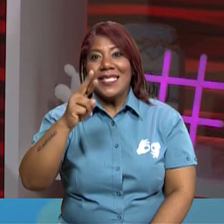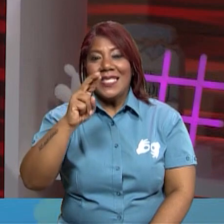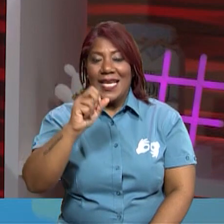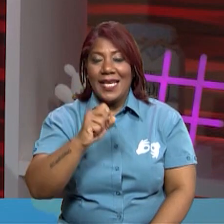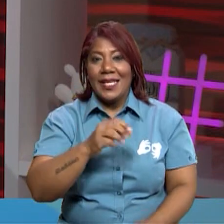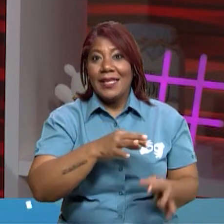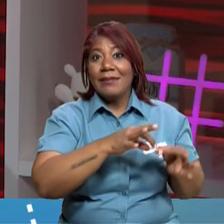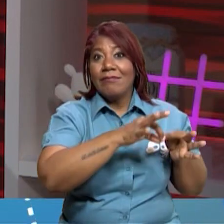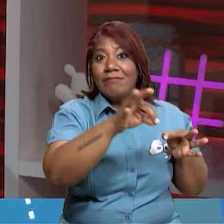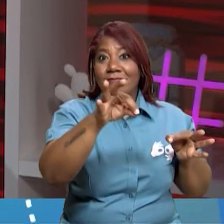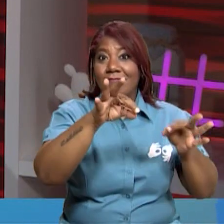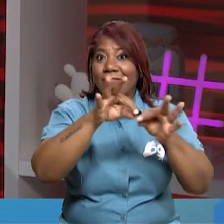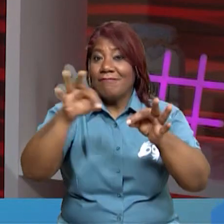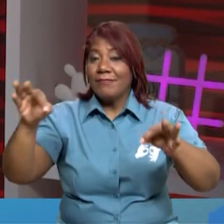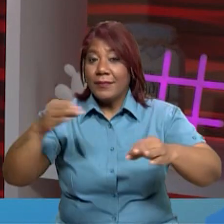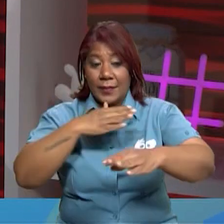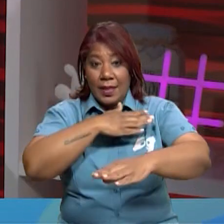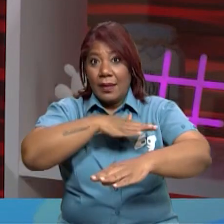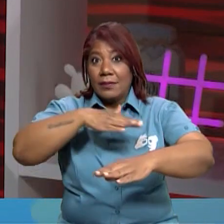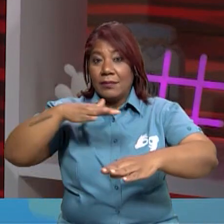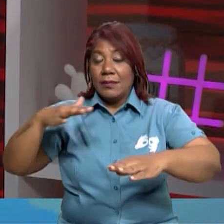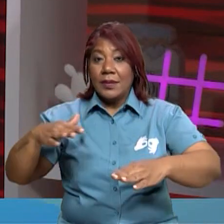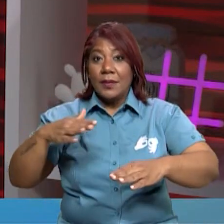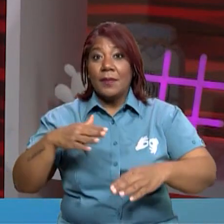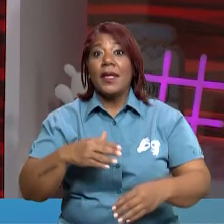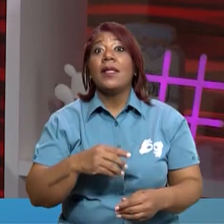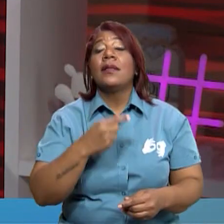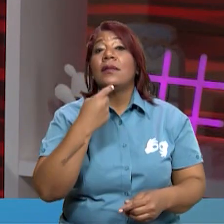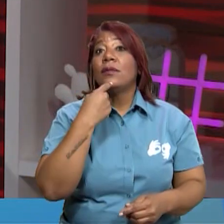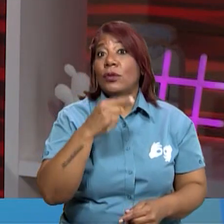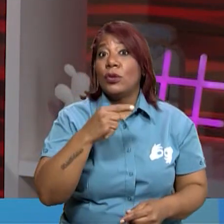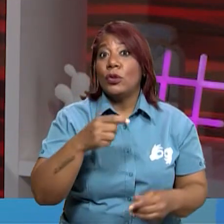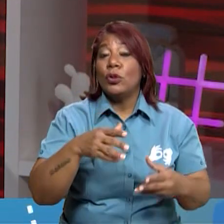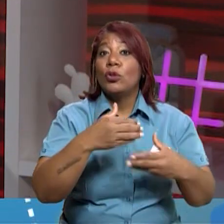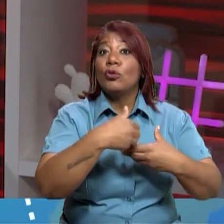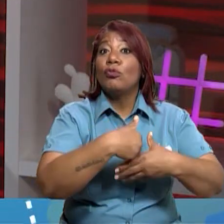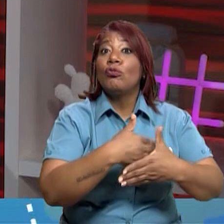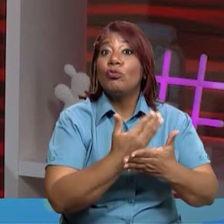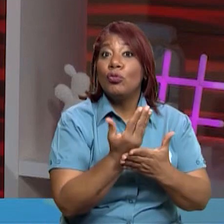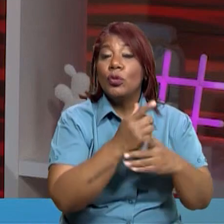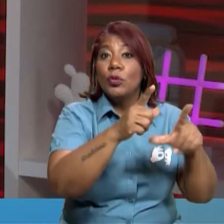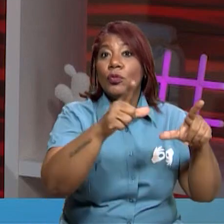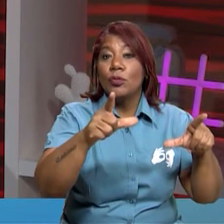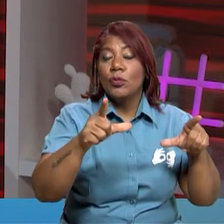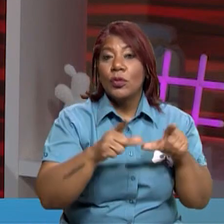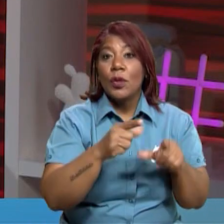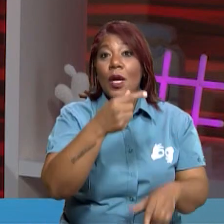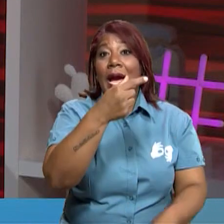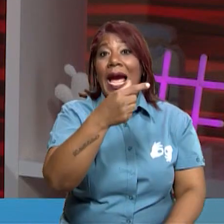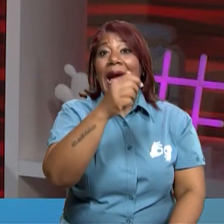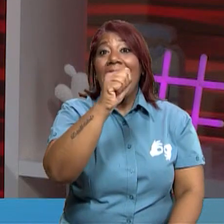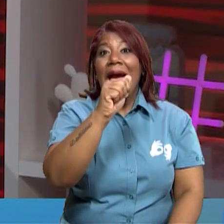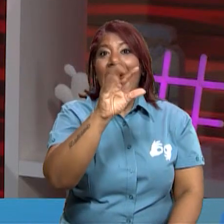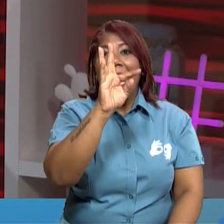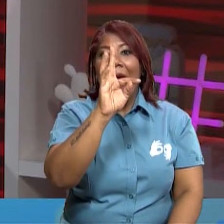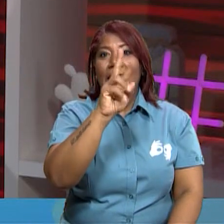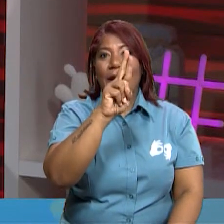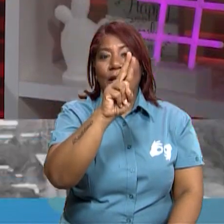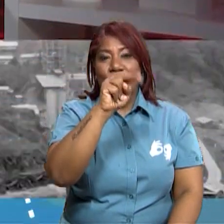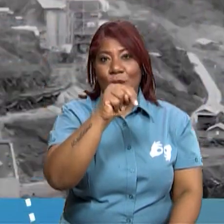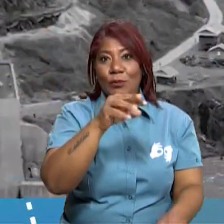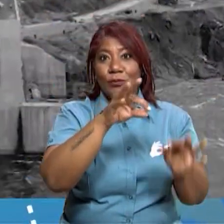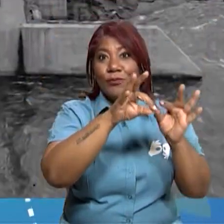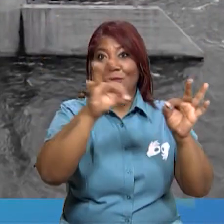26 metros sobre el nivel del mar. Y otro dato importante, abarca cerca de 423 kilómetros cuadrados.